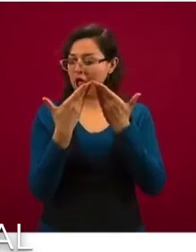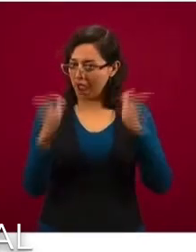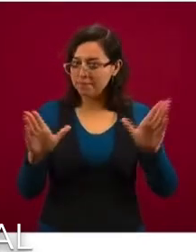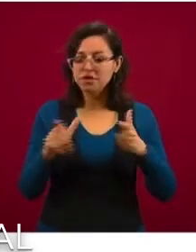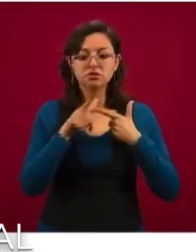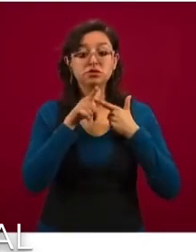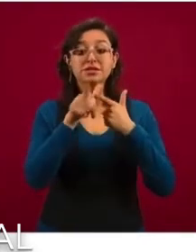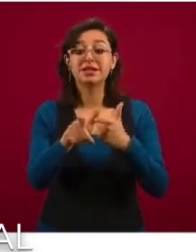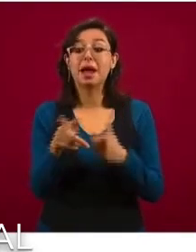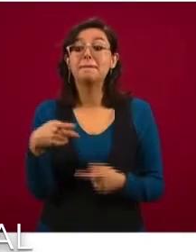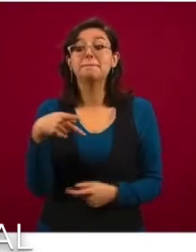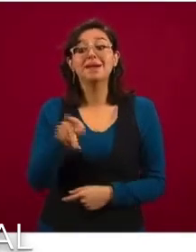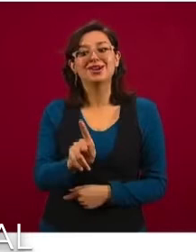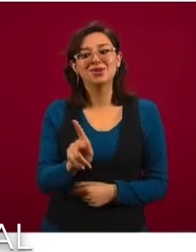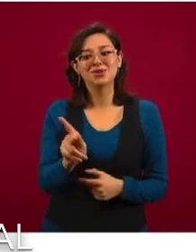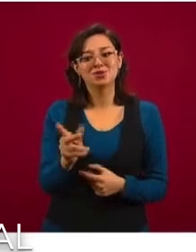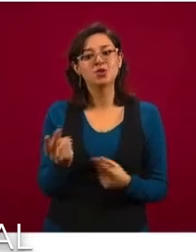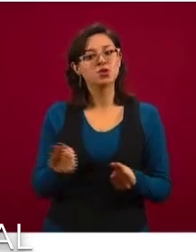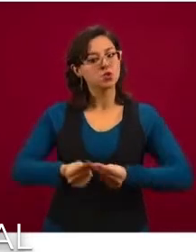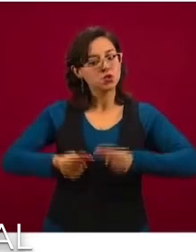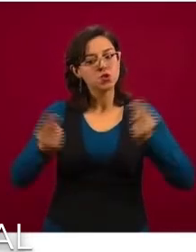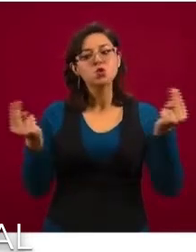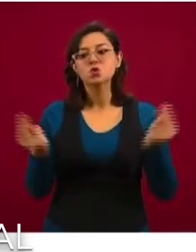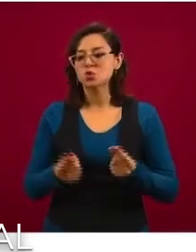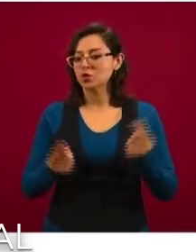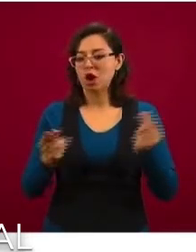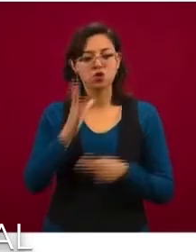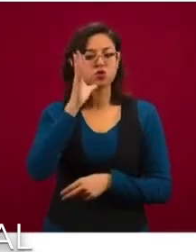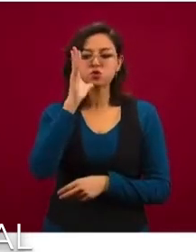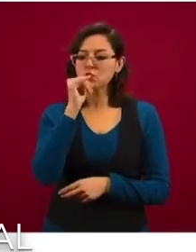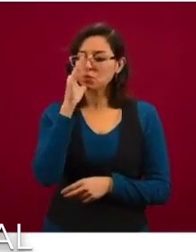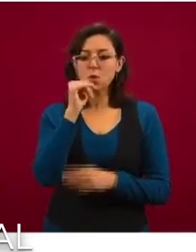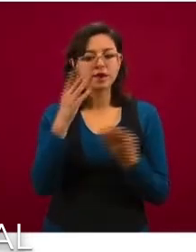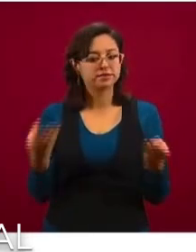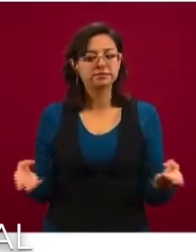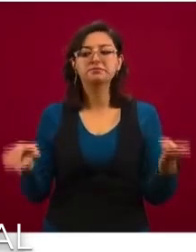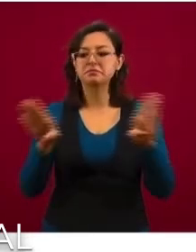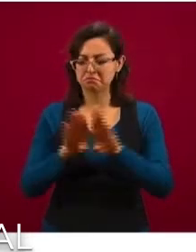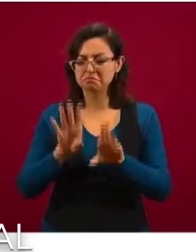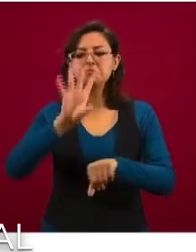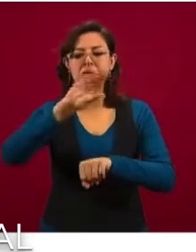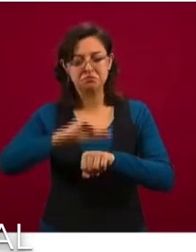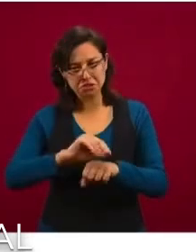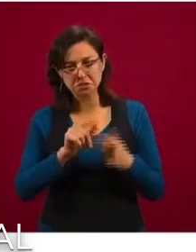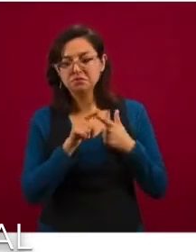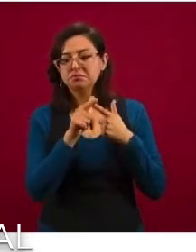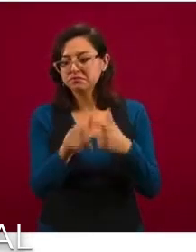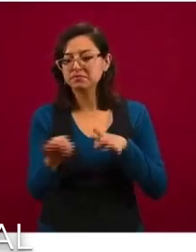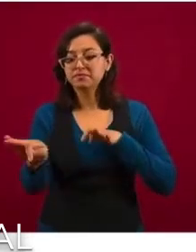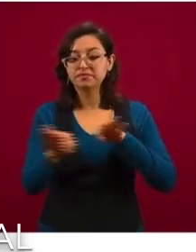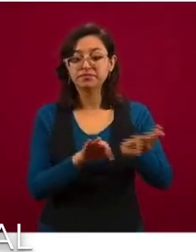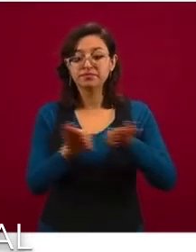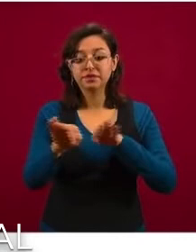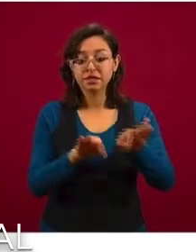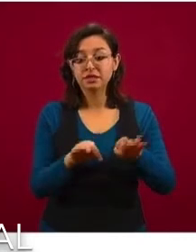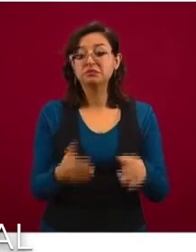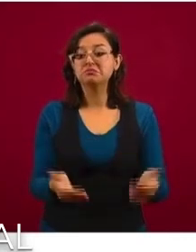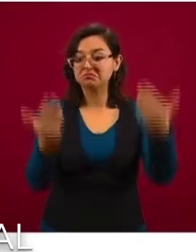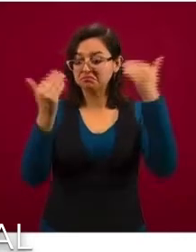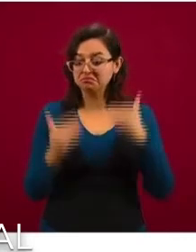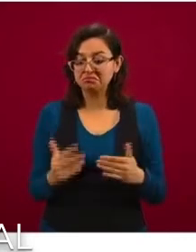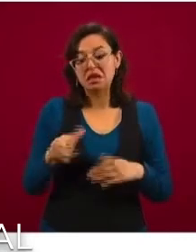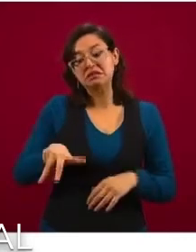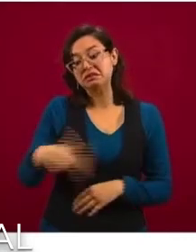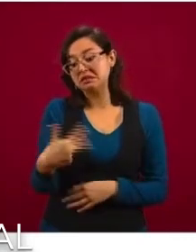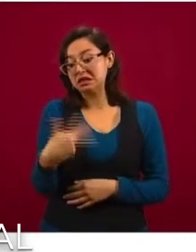actividades determinadas como esenciales por la Secretaría de Salud. Y aquí está este 13 por ciento que se